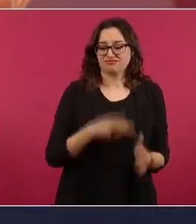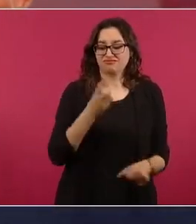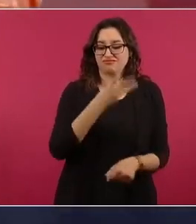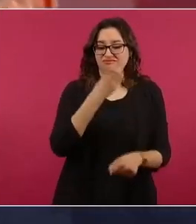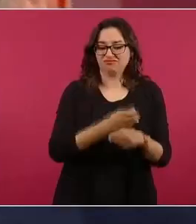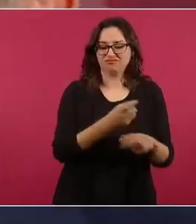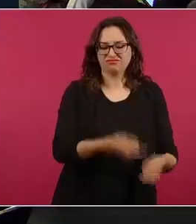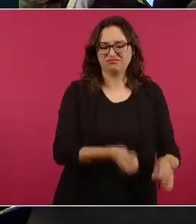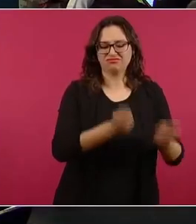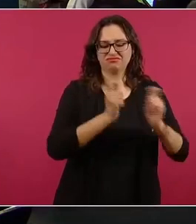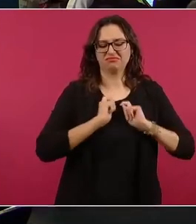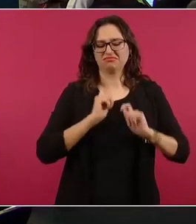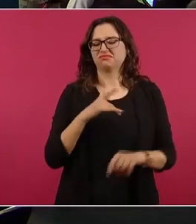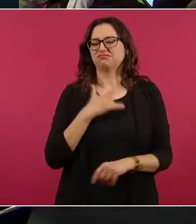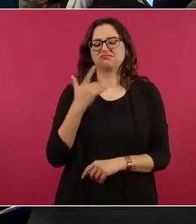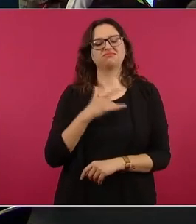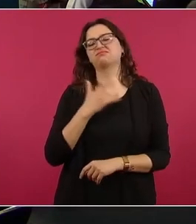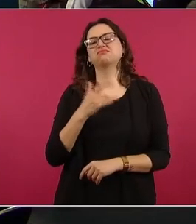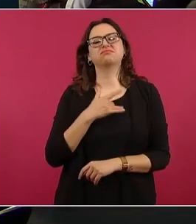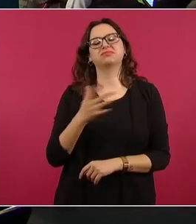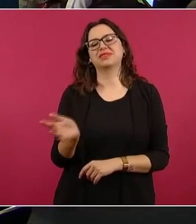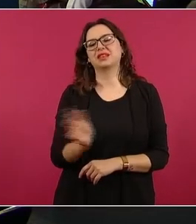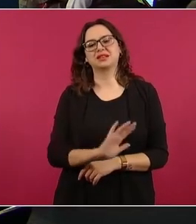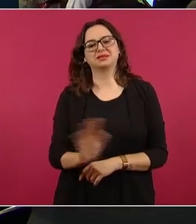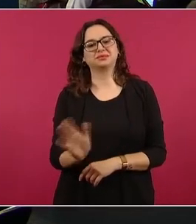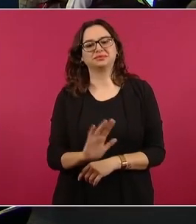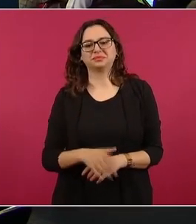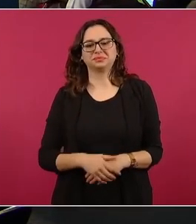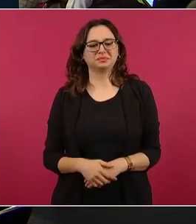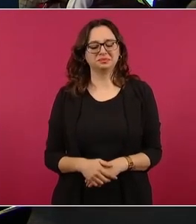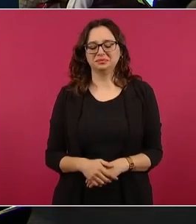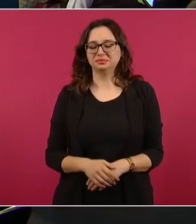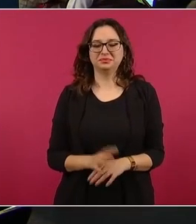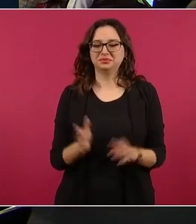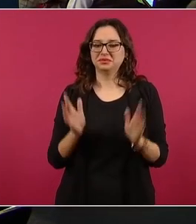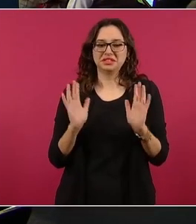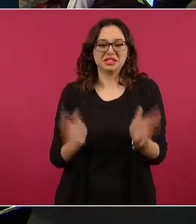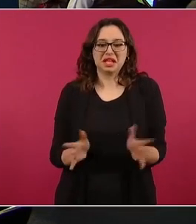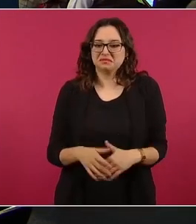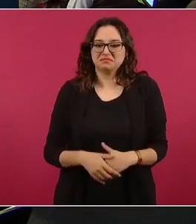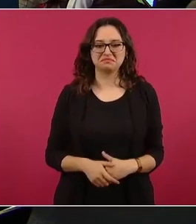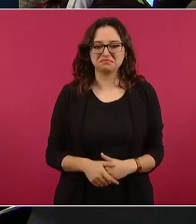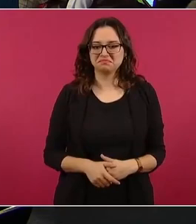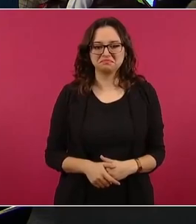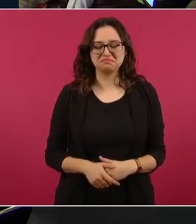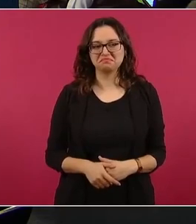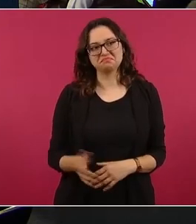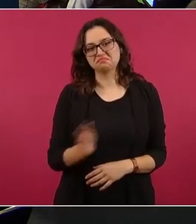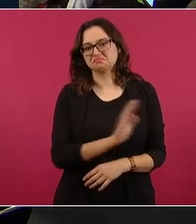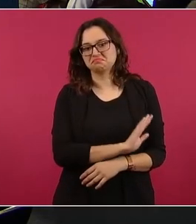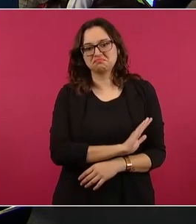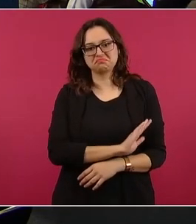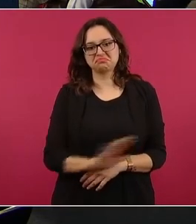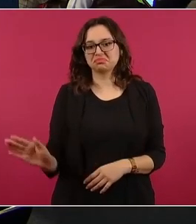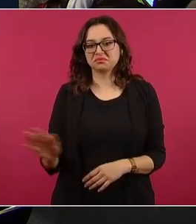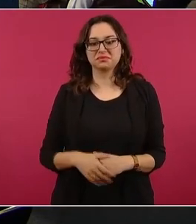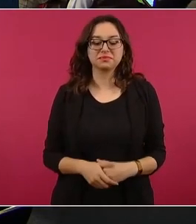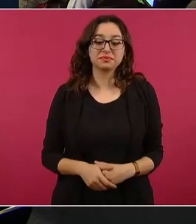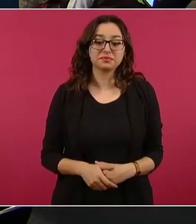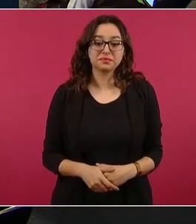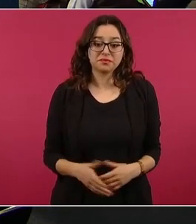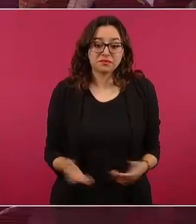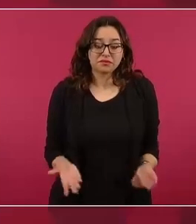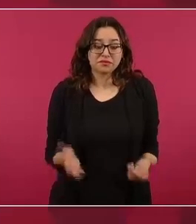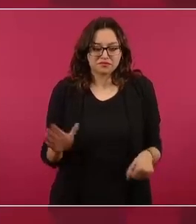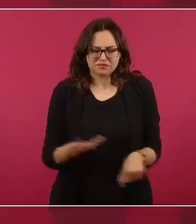entonces los conservadores hablaban